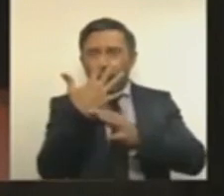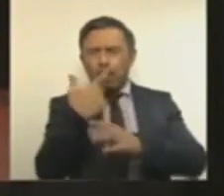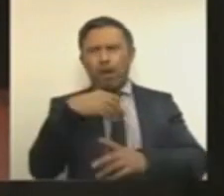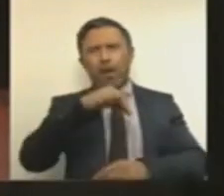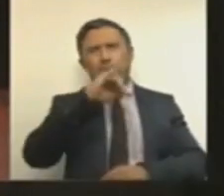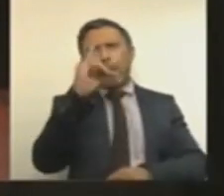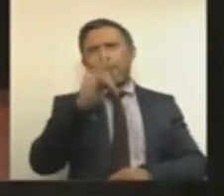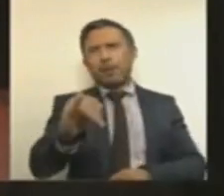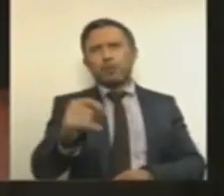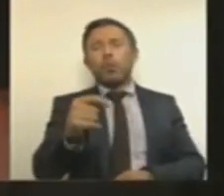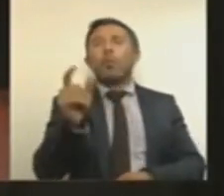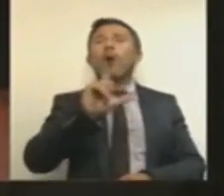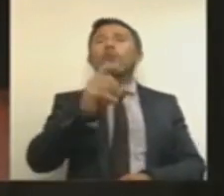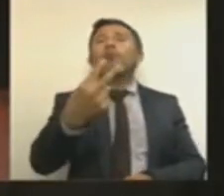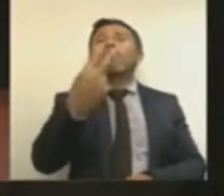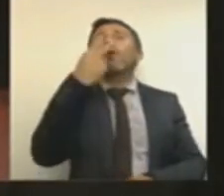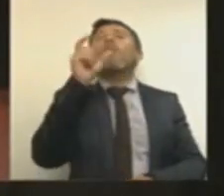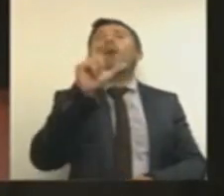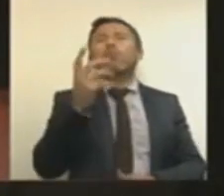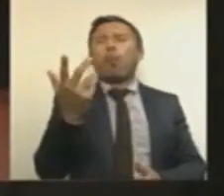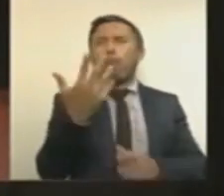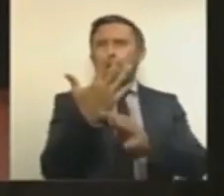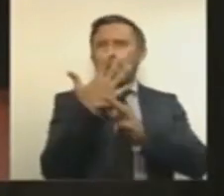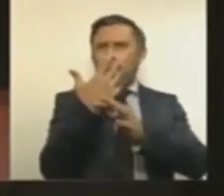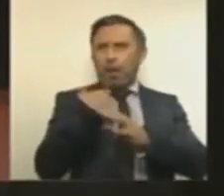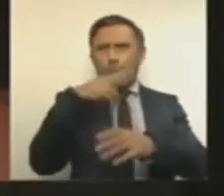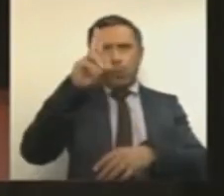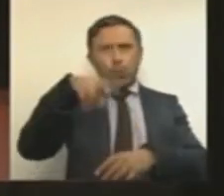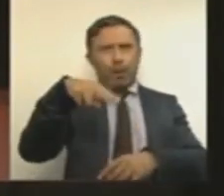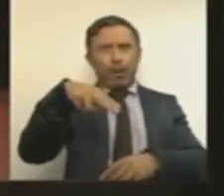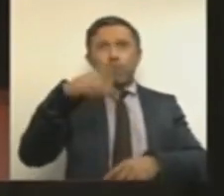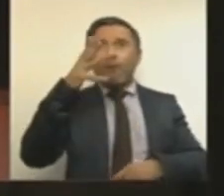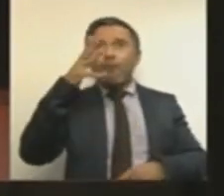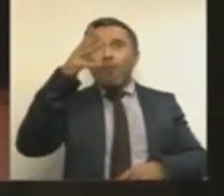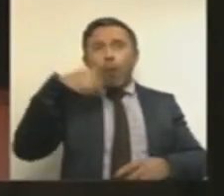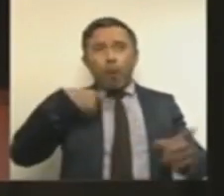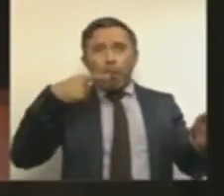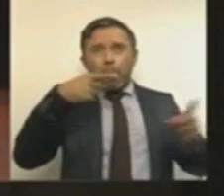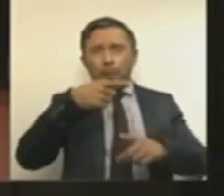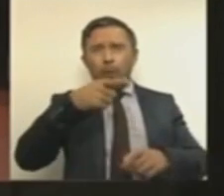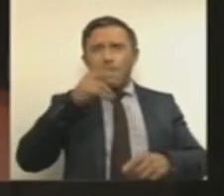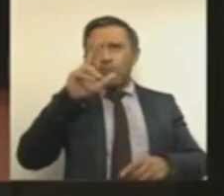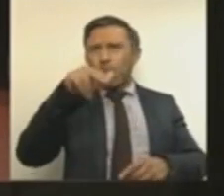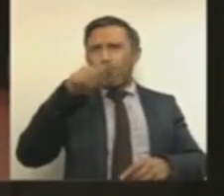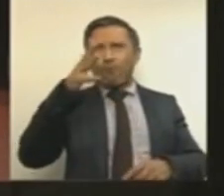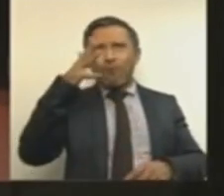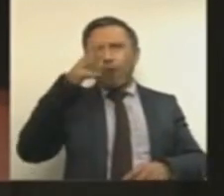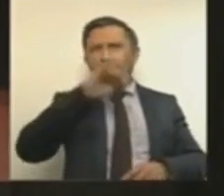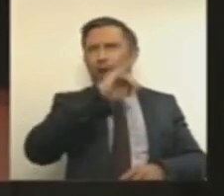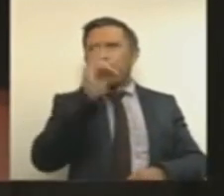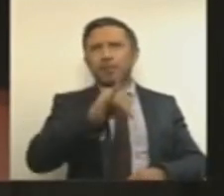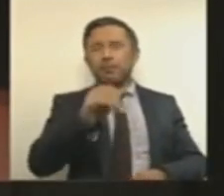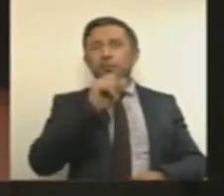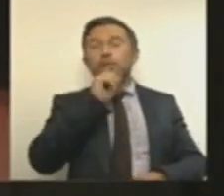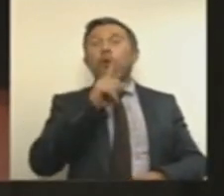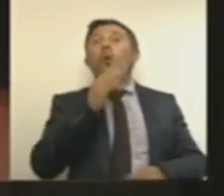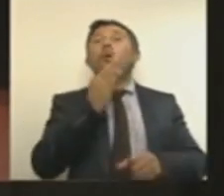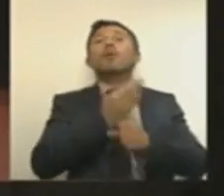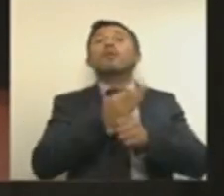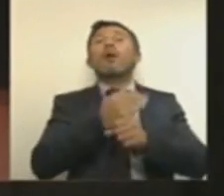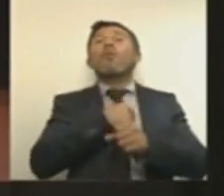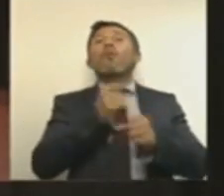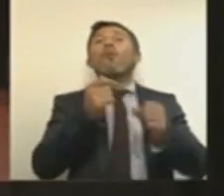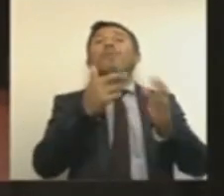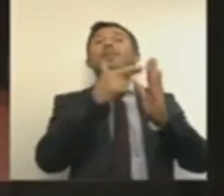jamás lo haremos, porque lo que estamos haciendo es criticando el instrumento